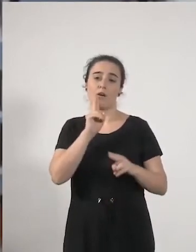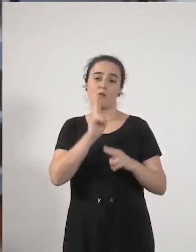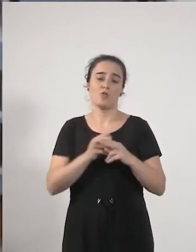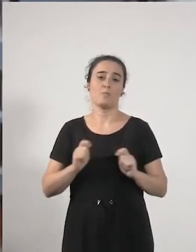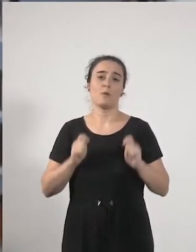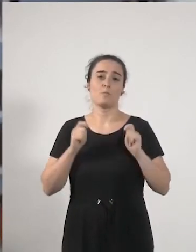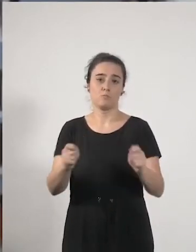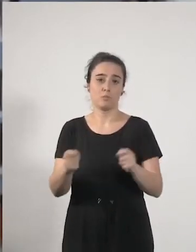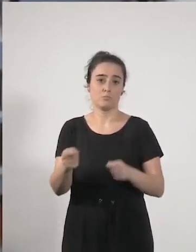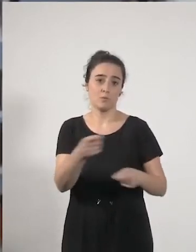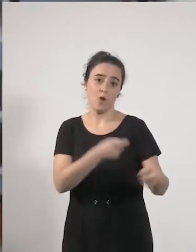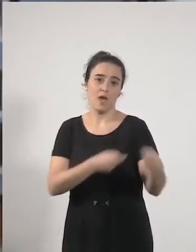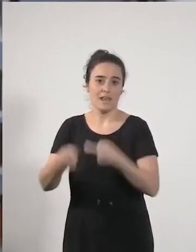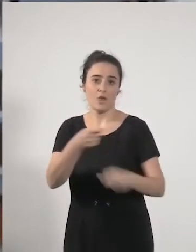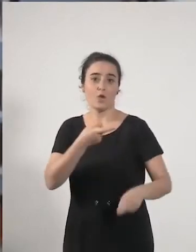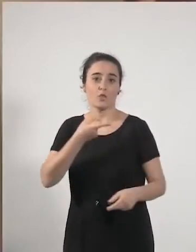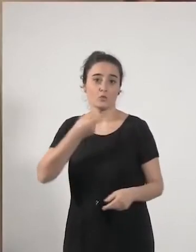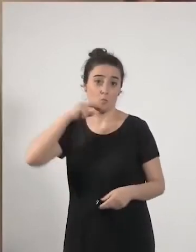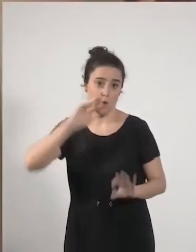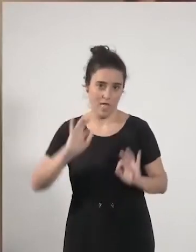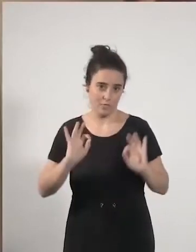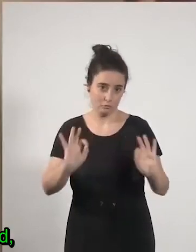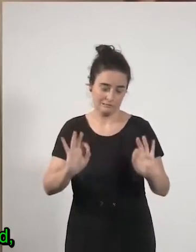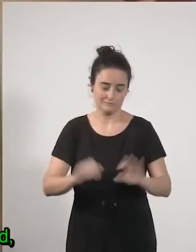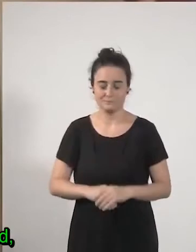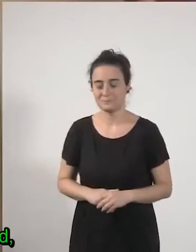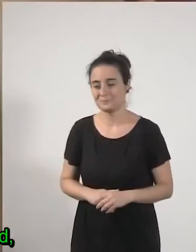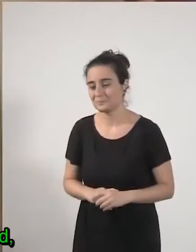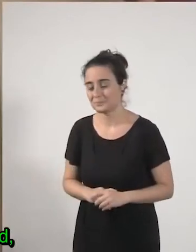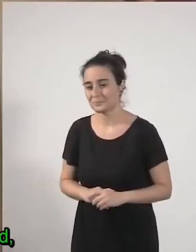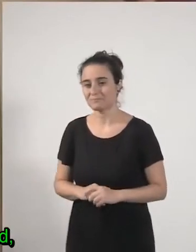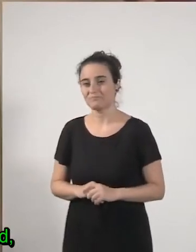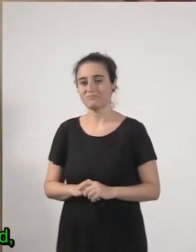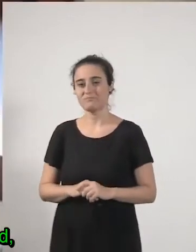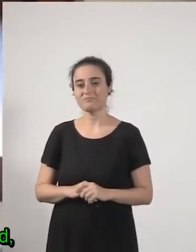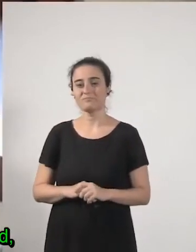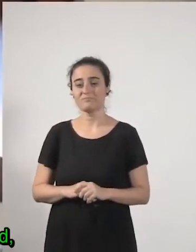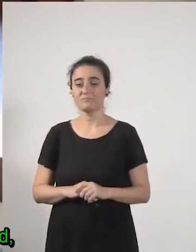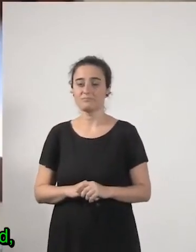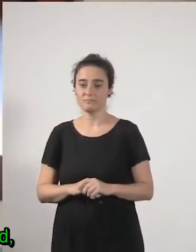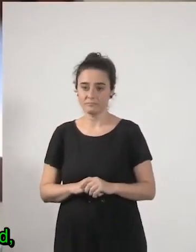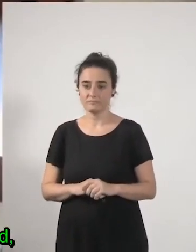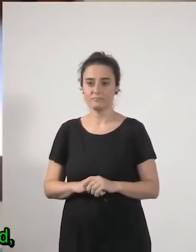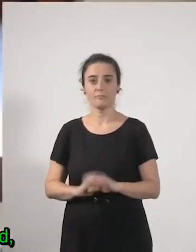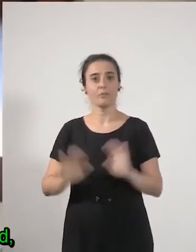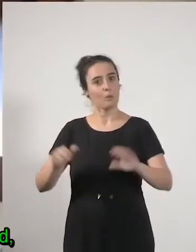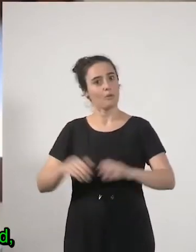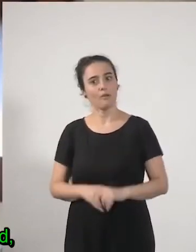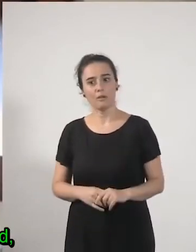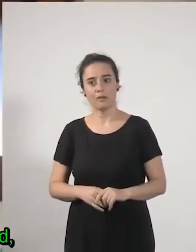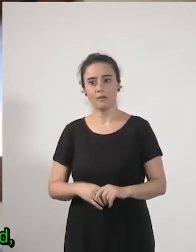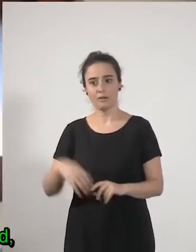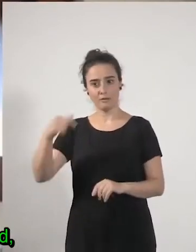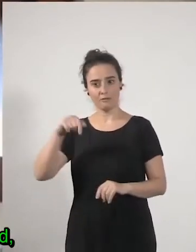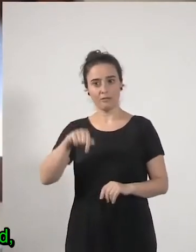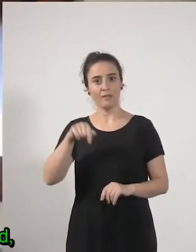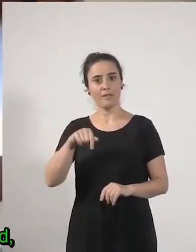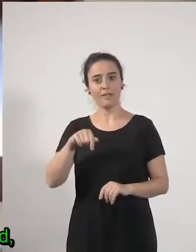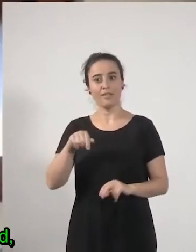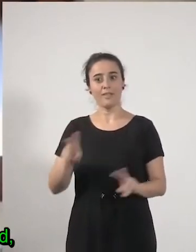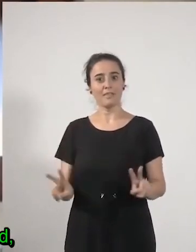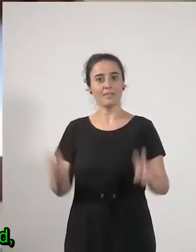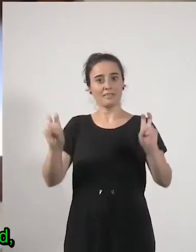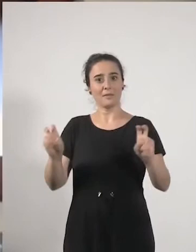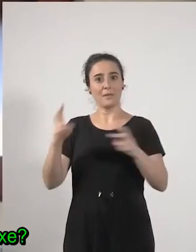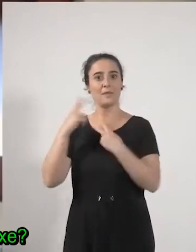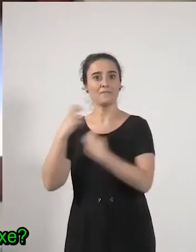comentando maría bueno pues a ver oye a mí en este término en este asunto de la